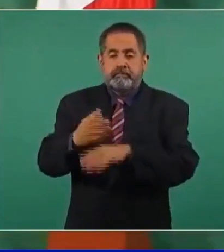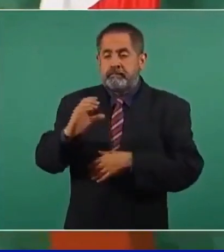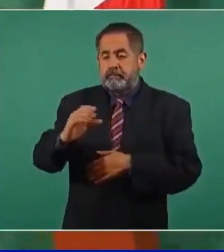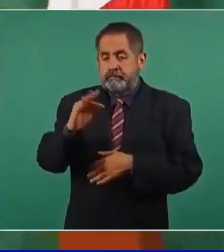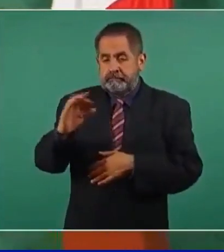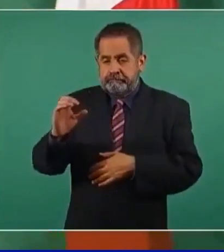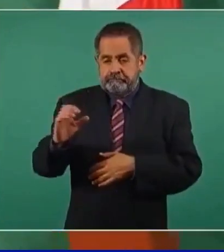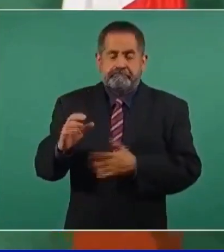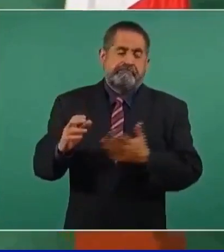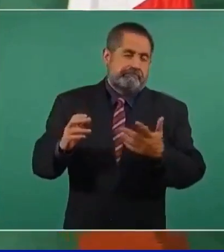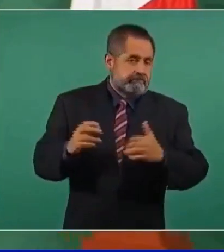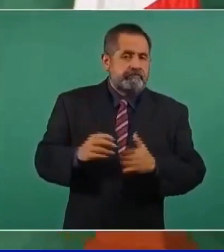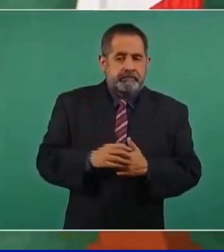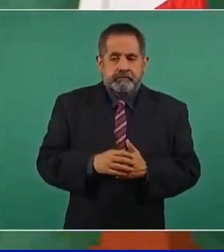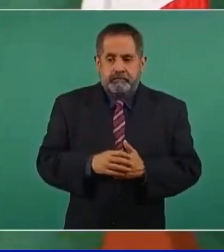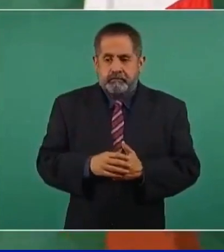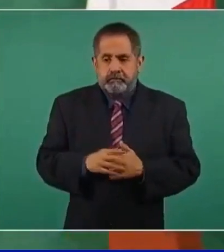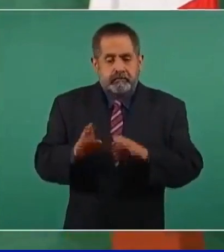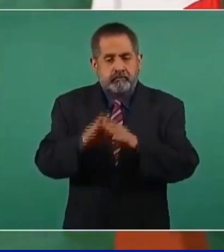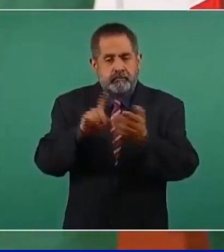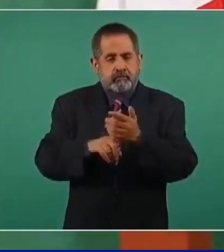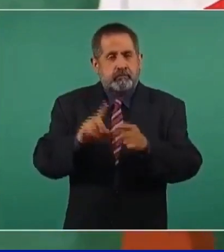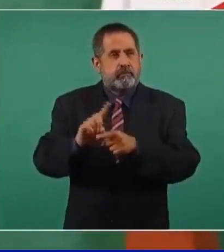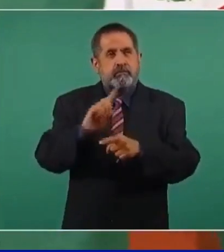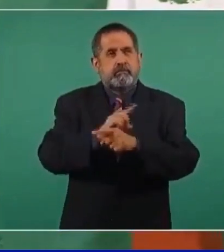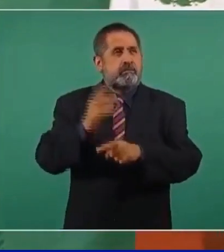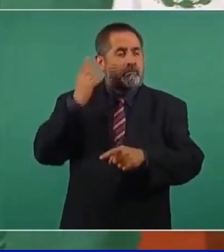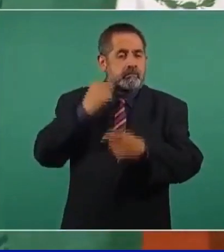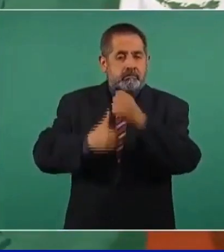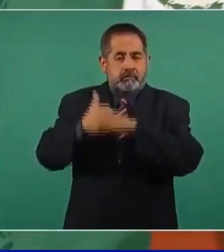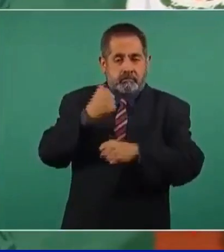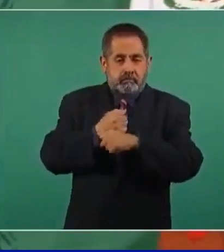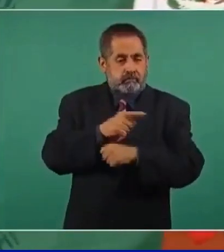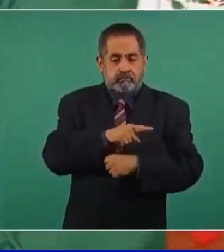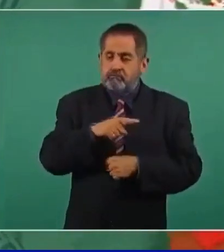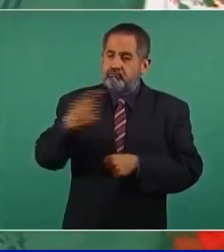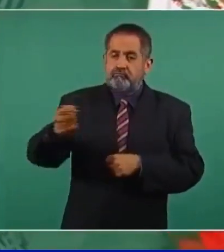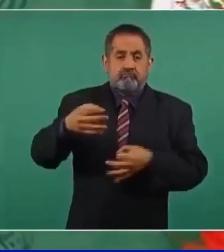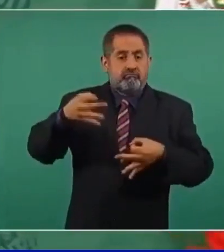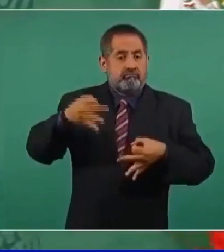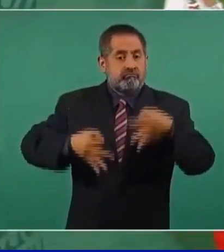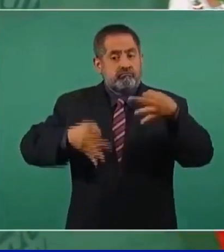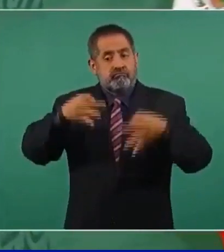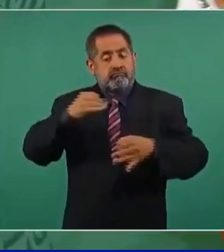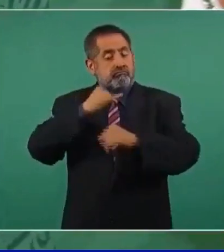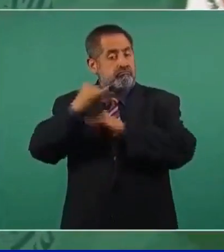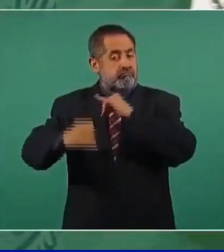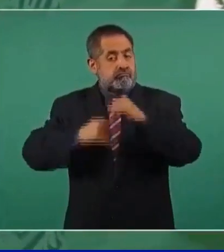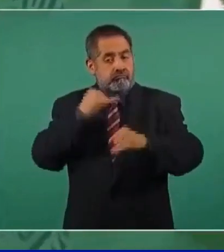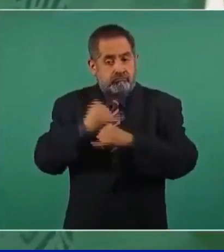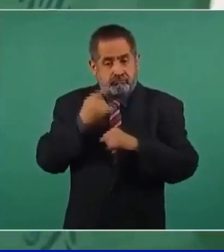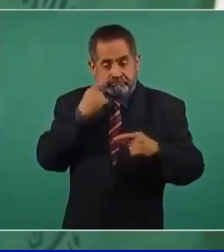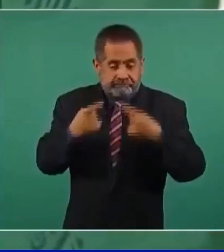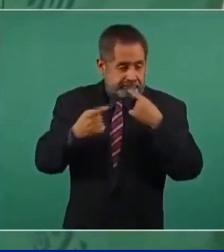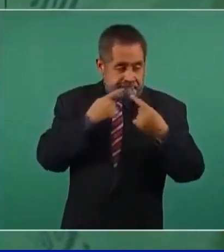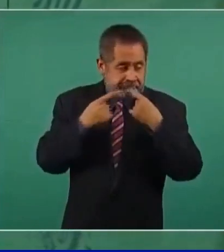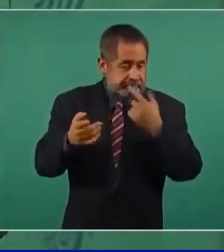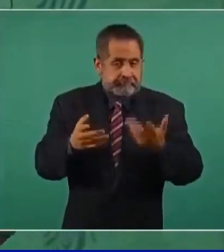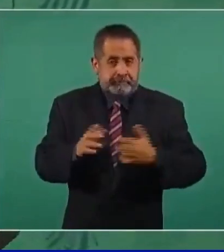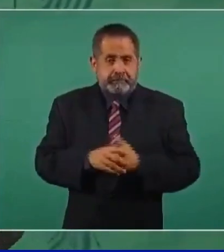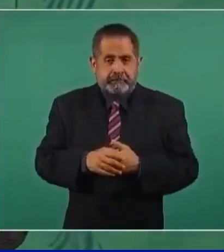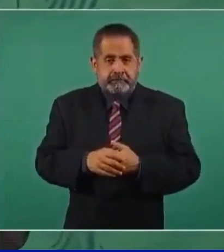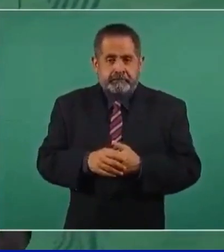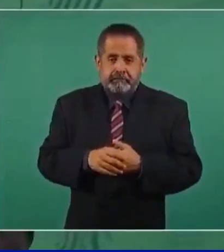Federal de Electricidad desde el sexenio pasado, se fue a tribunales internacionales, se